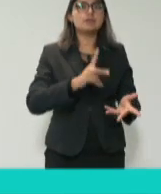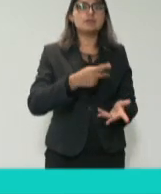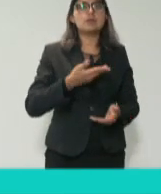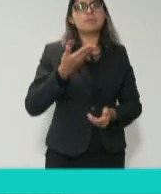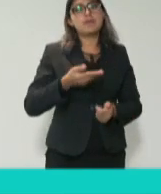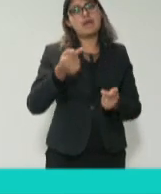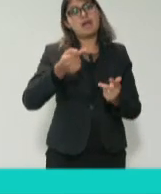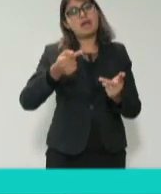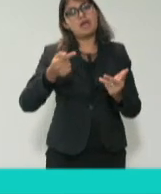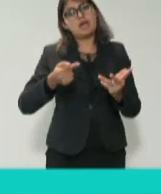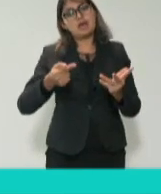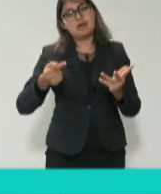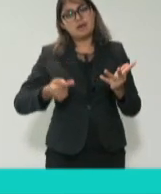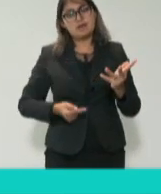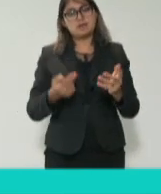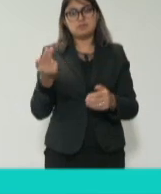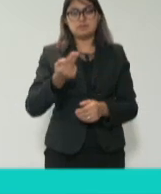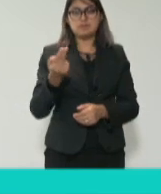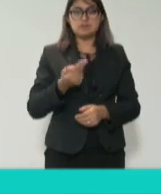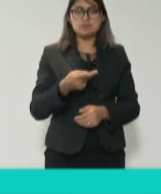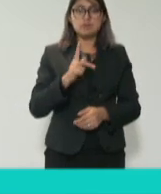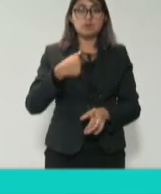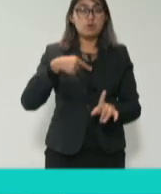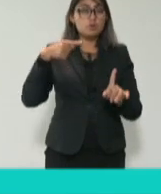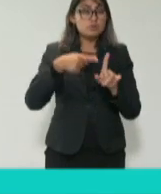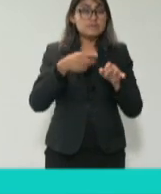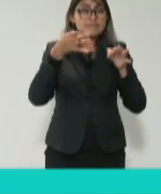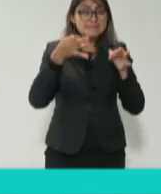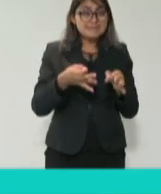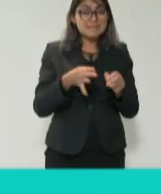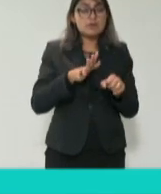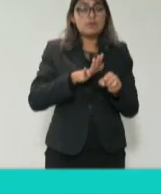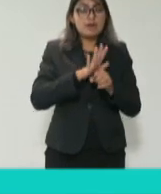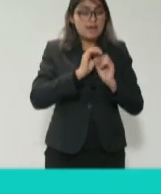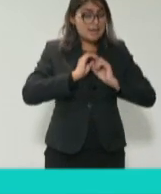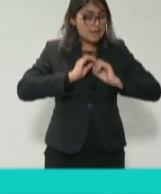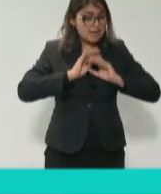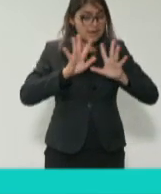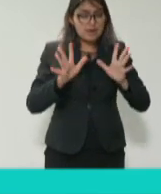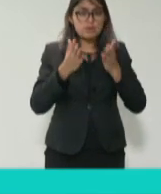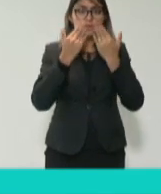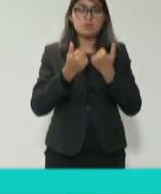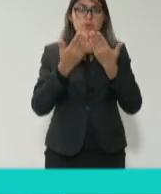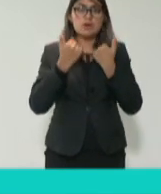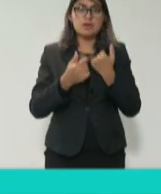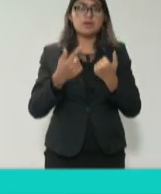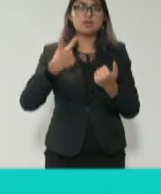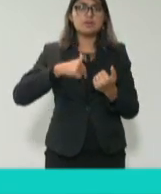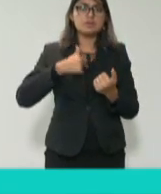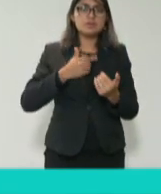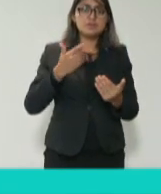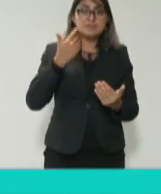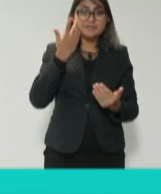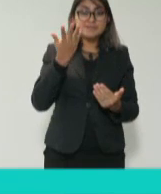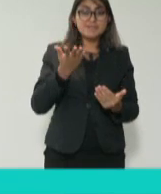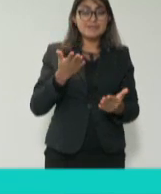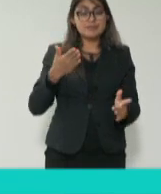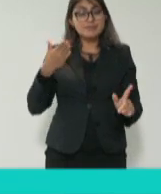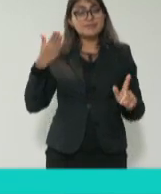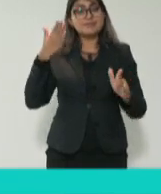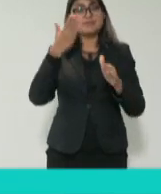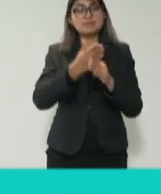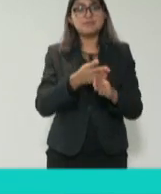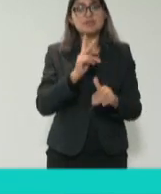no se tienen unos manuales o un trámite específico bien delimitado y entonces es ahí donde nosotros para brincarnos el